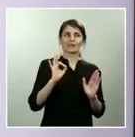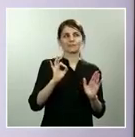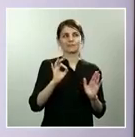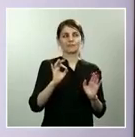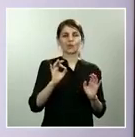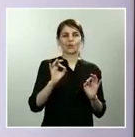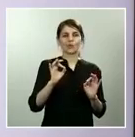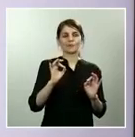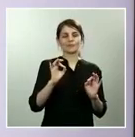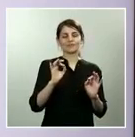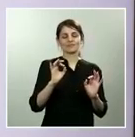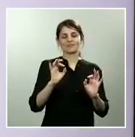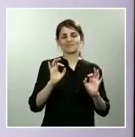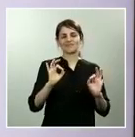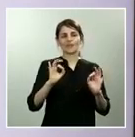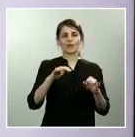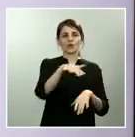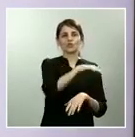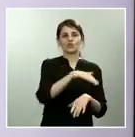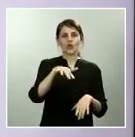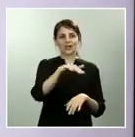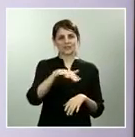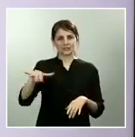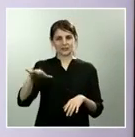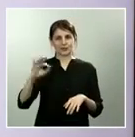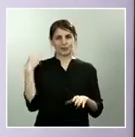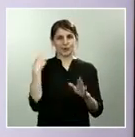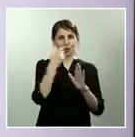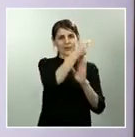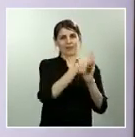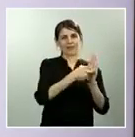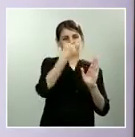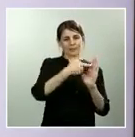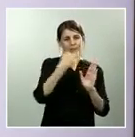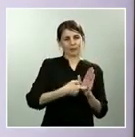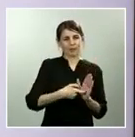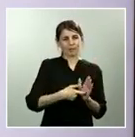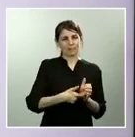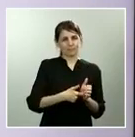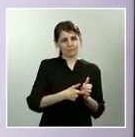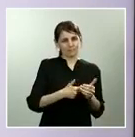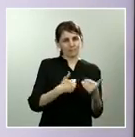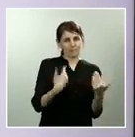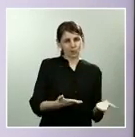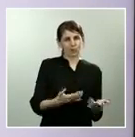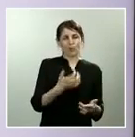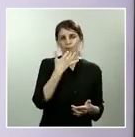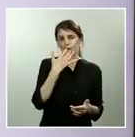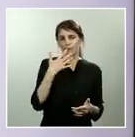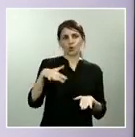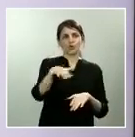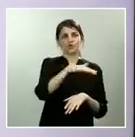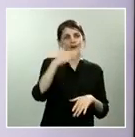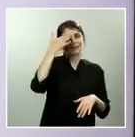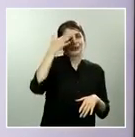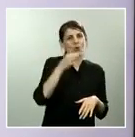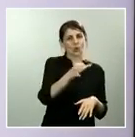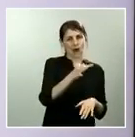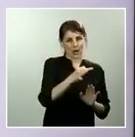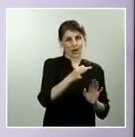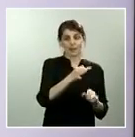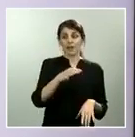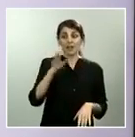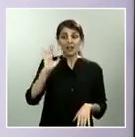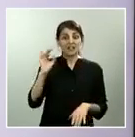zonas y concretamente dentro de esas zonas las zonas rurales también se pedía un plan de rescate para el turismo y me gustaría saber si